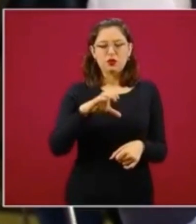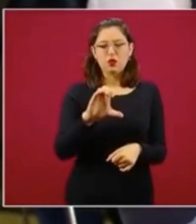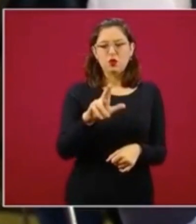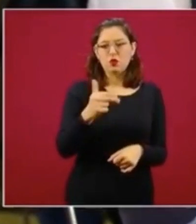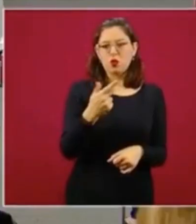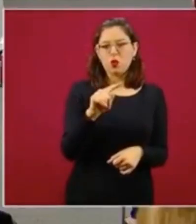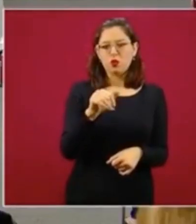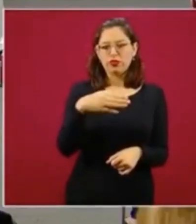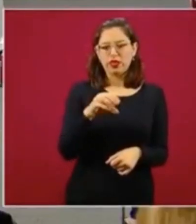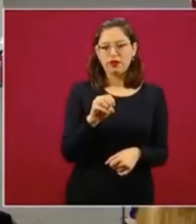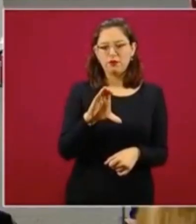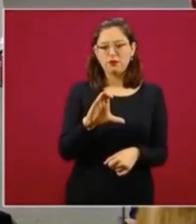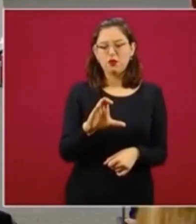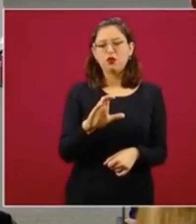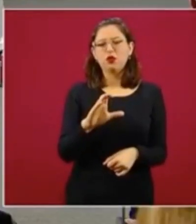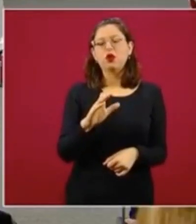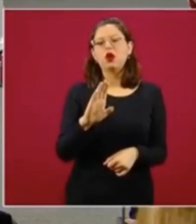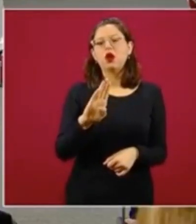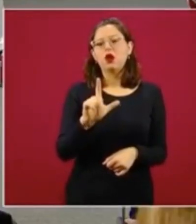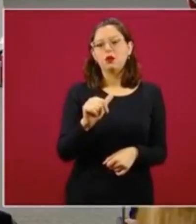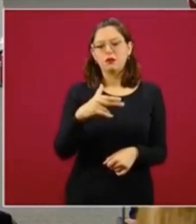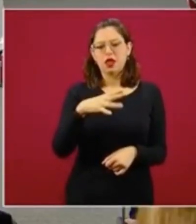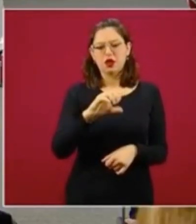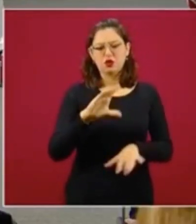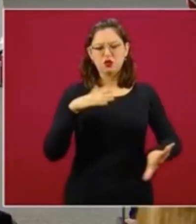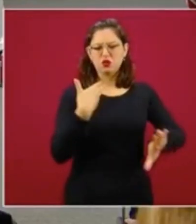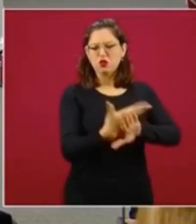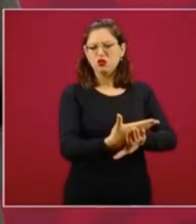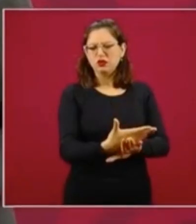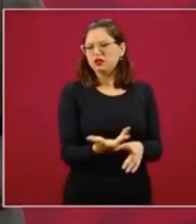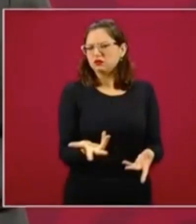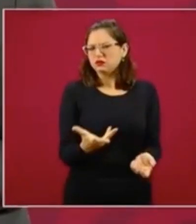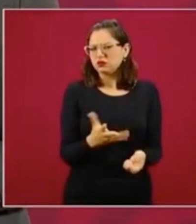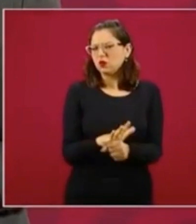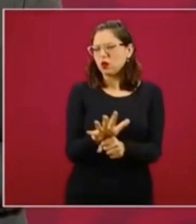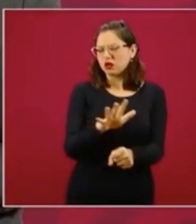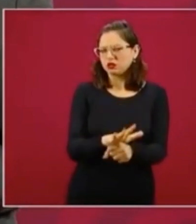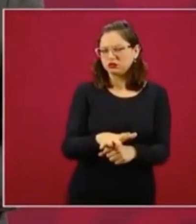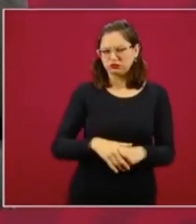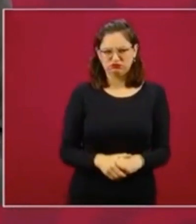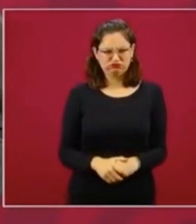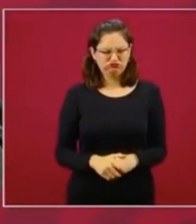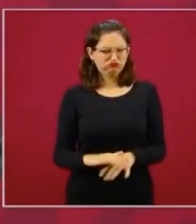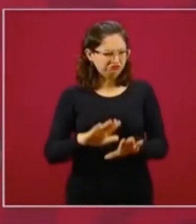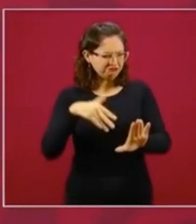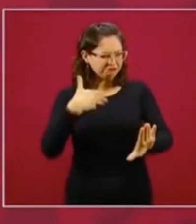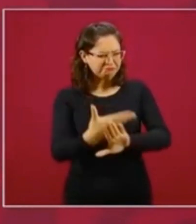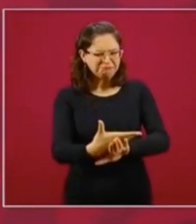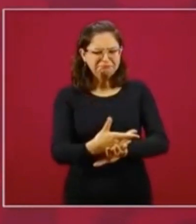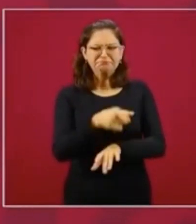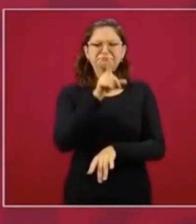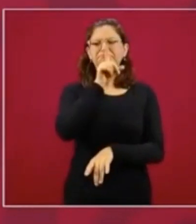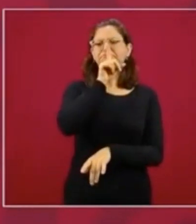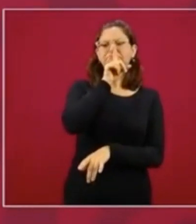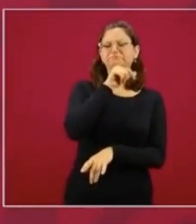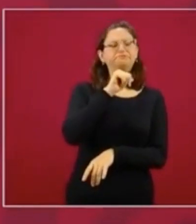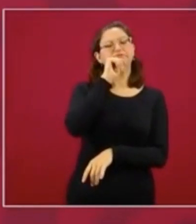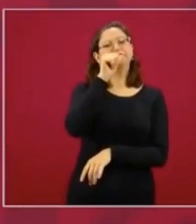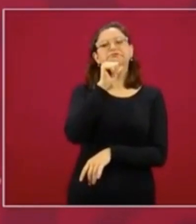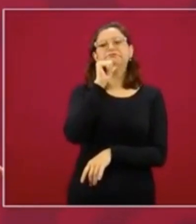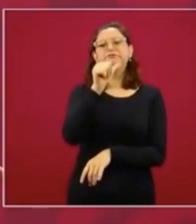Pues no, afecta, porque no hay